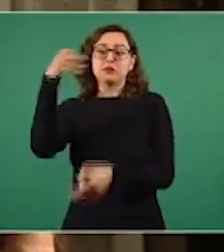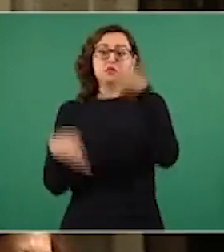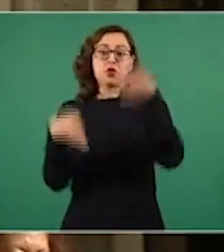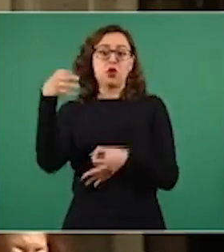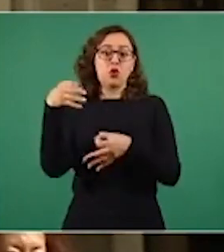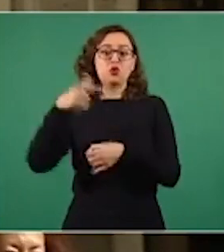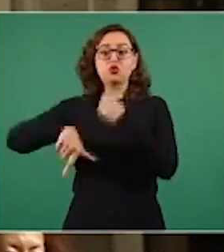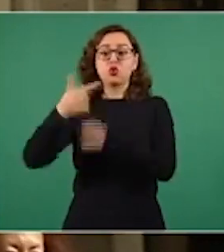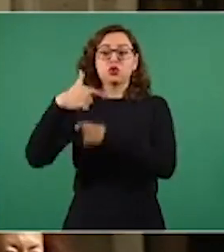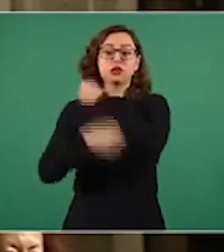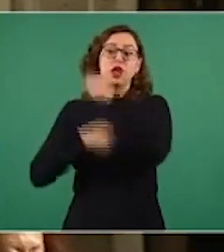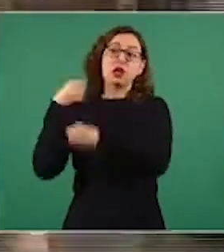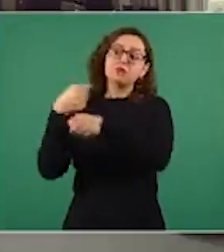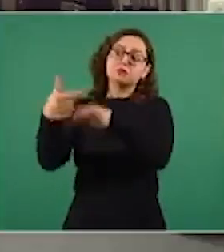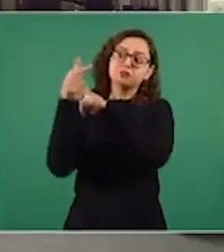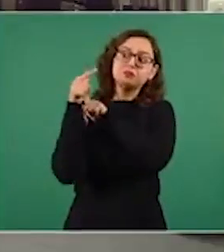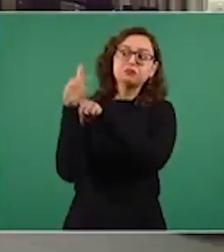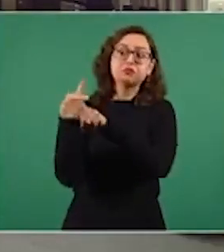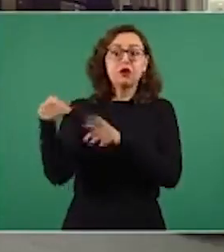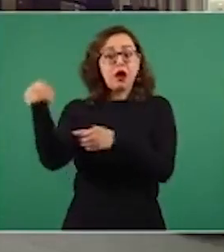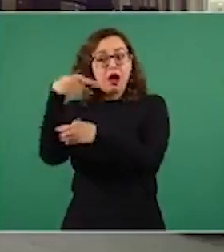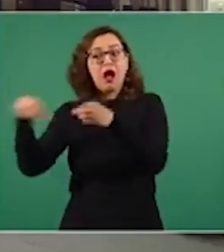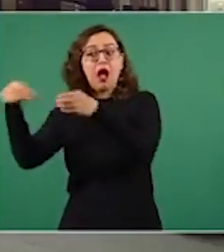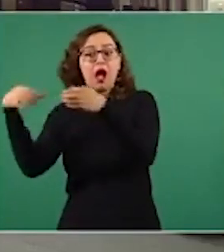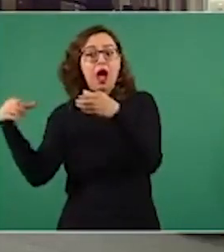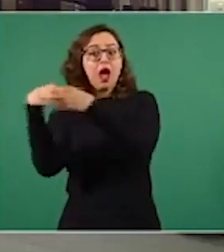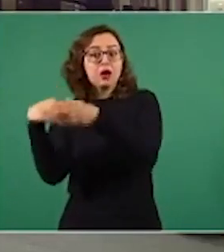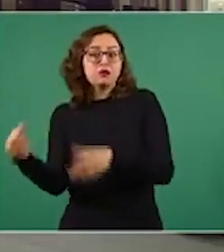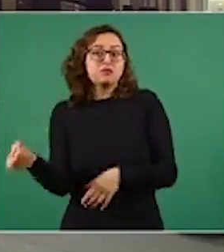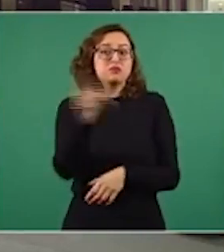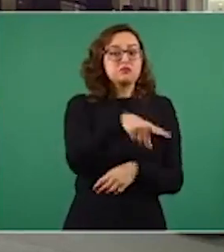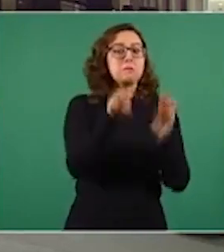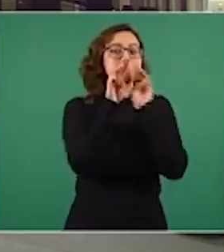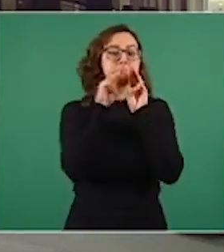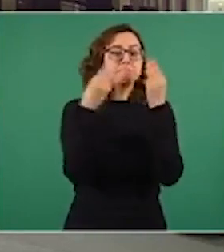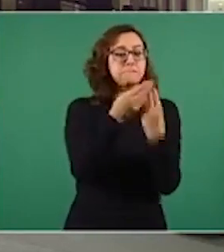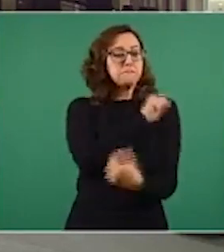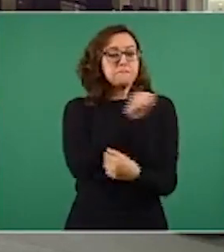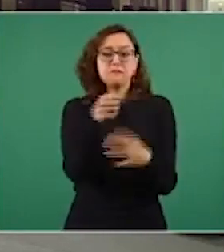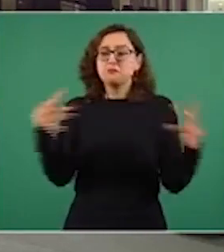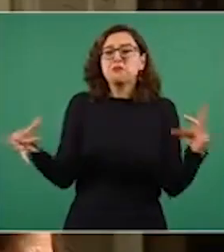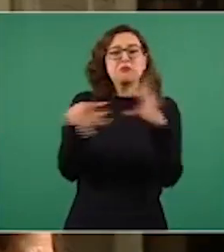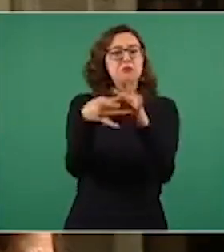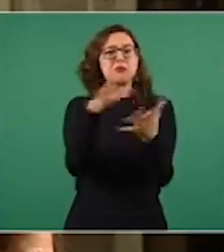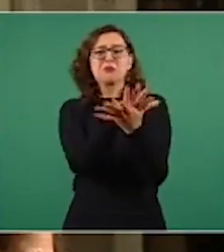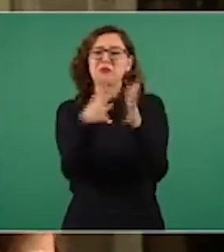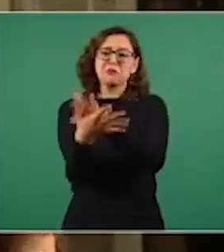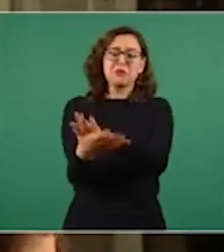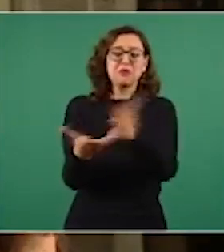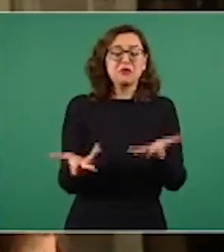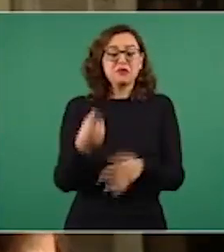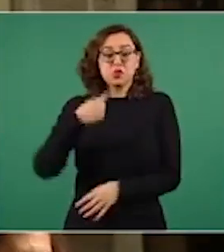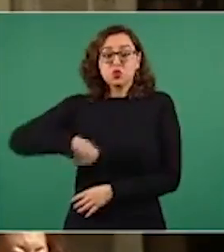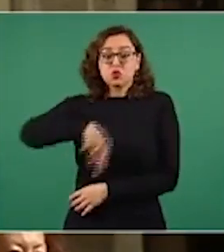En esta investigación hemos sido espiados, han sido intervenidas nuestras comunicaciones, estamos en riesgo,